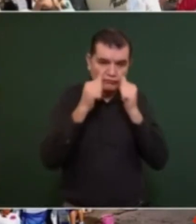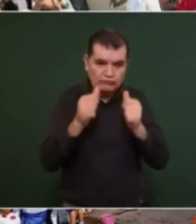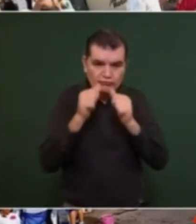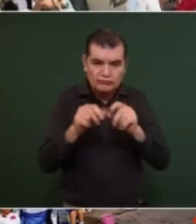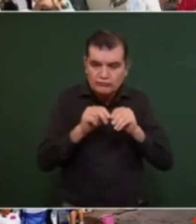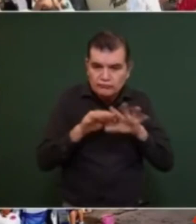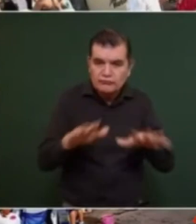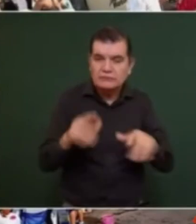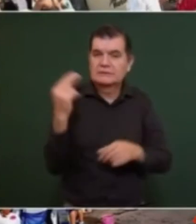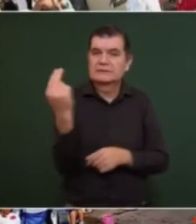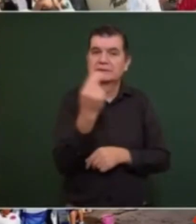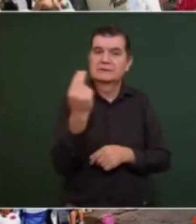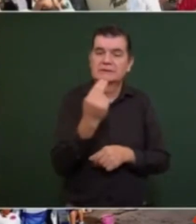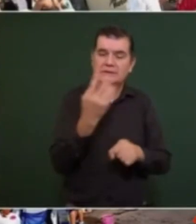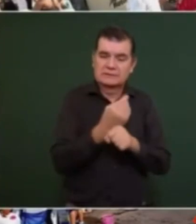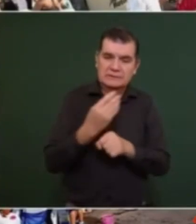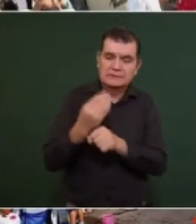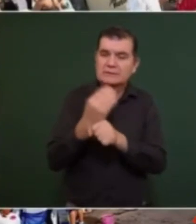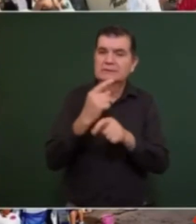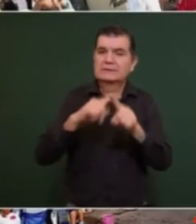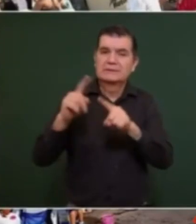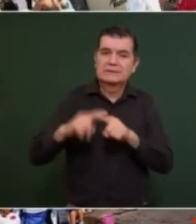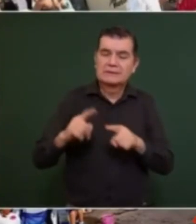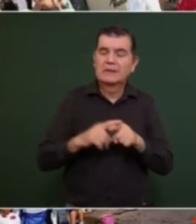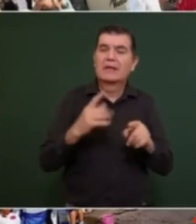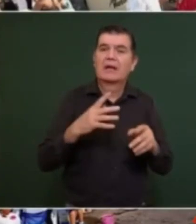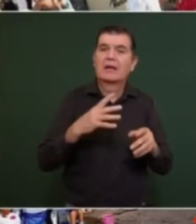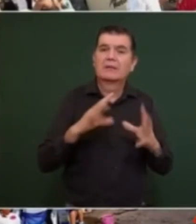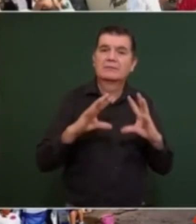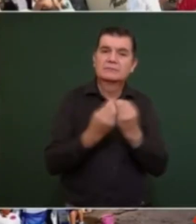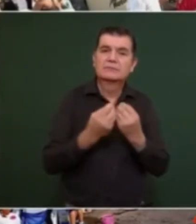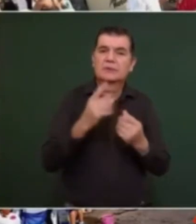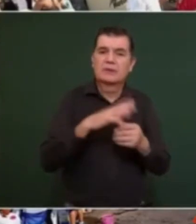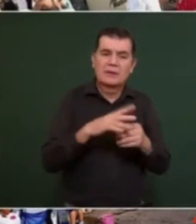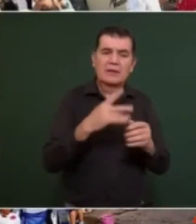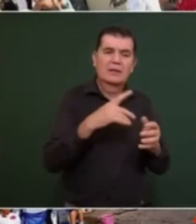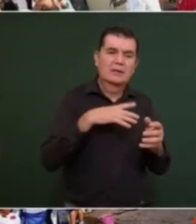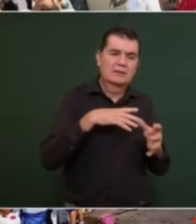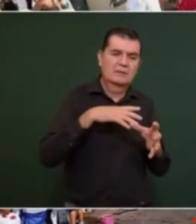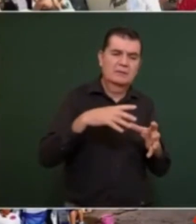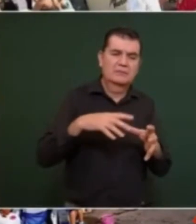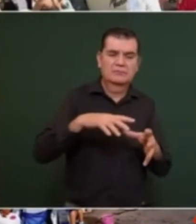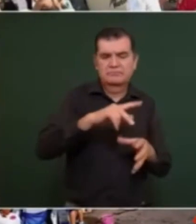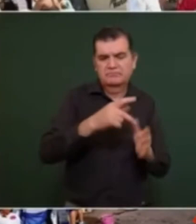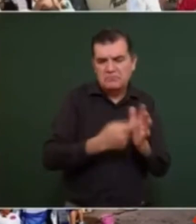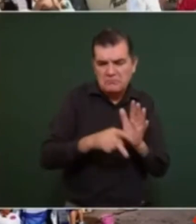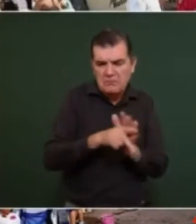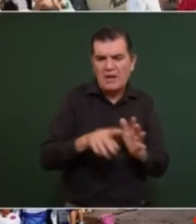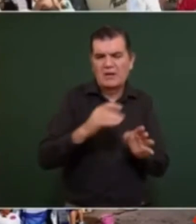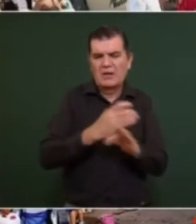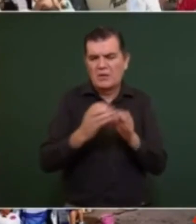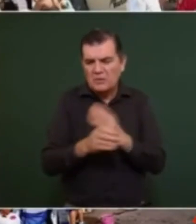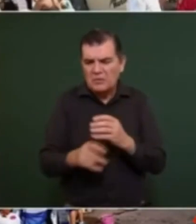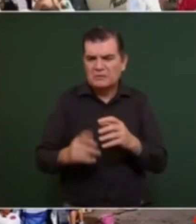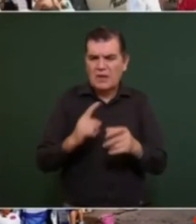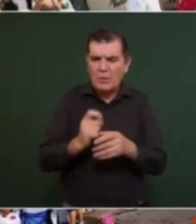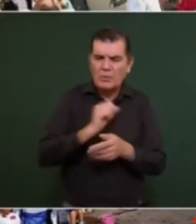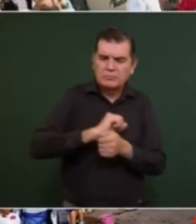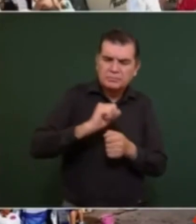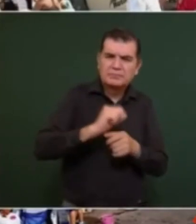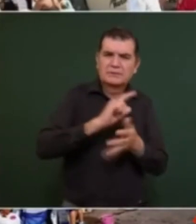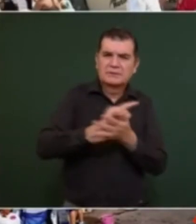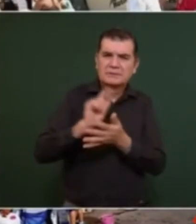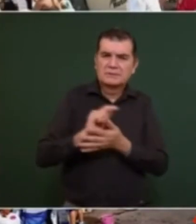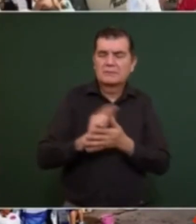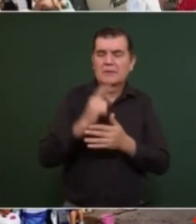se requirieron y se tienen que rehabilitar plantas de rebombeo y potabilizadoras para poder